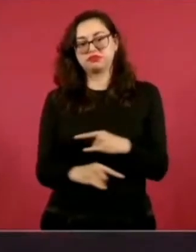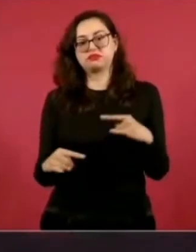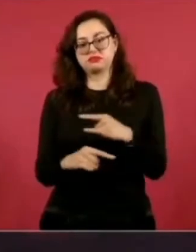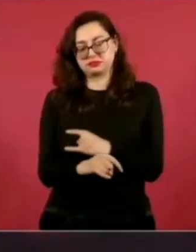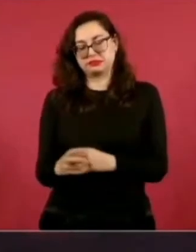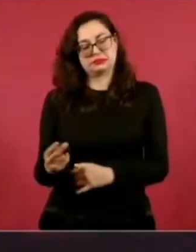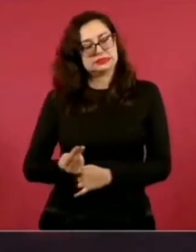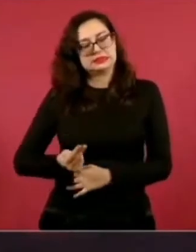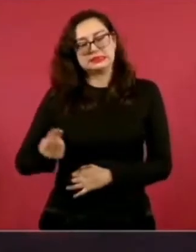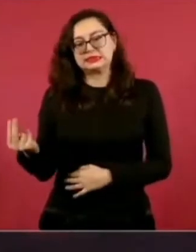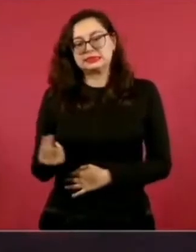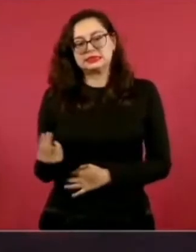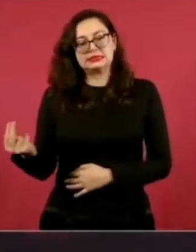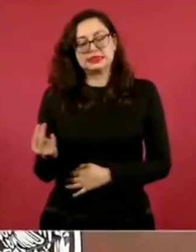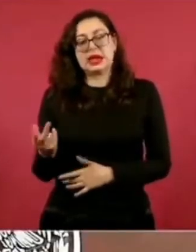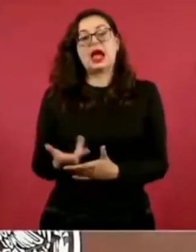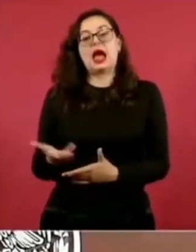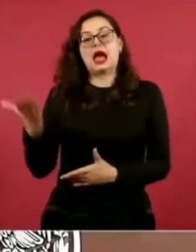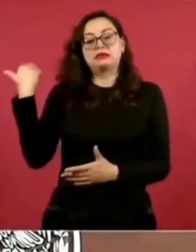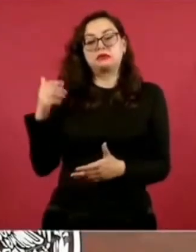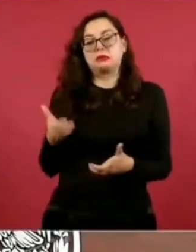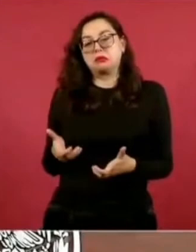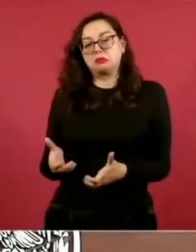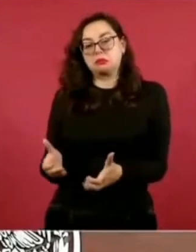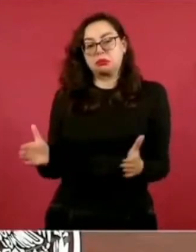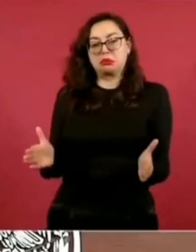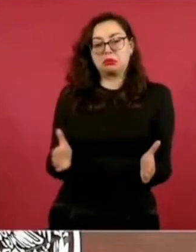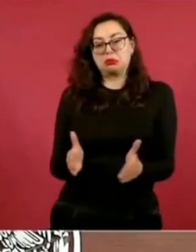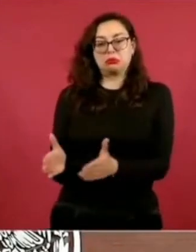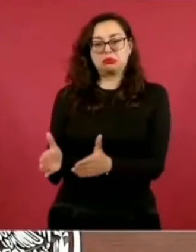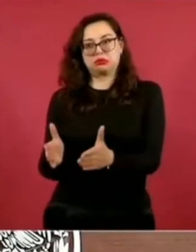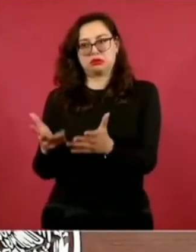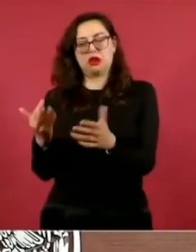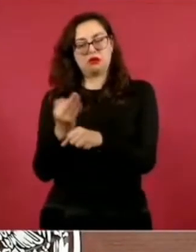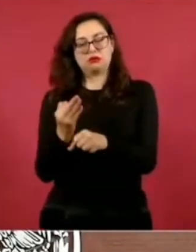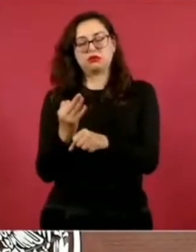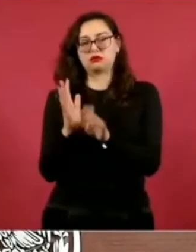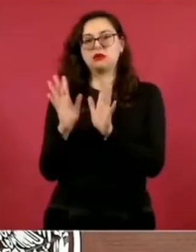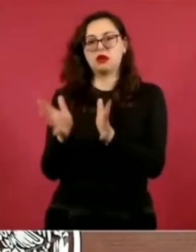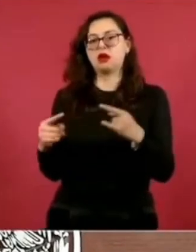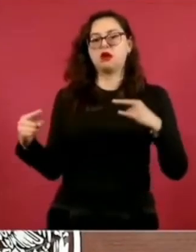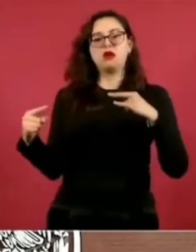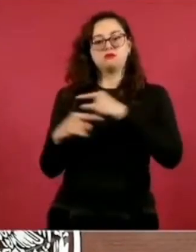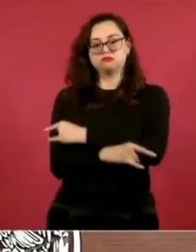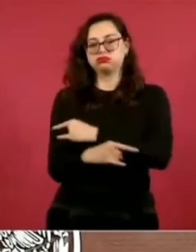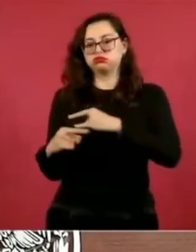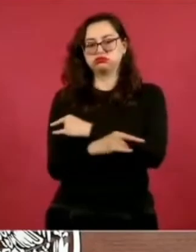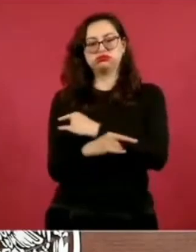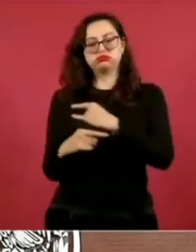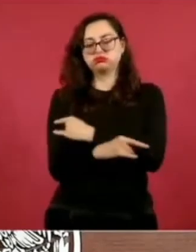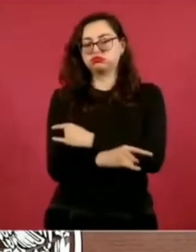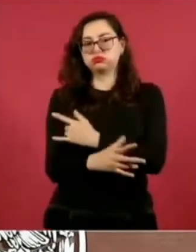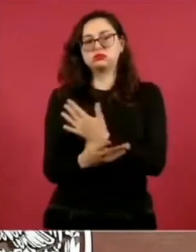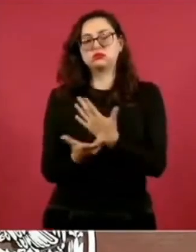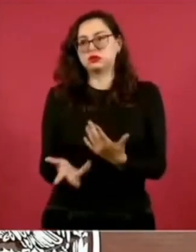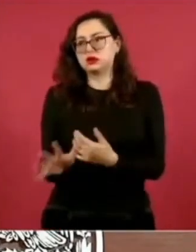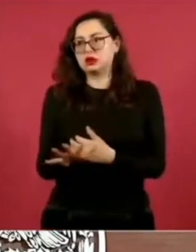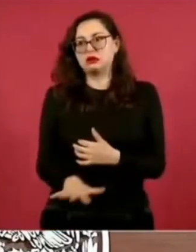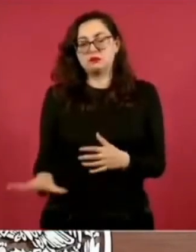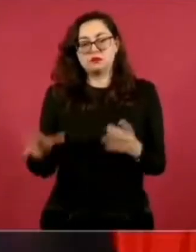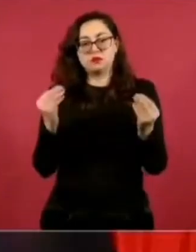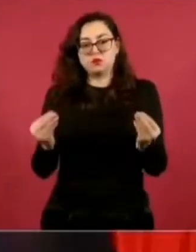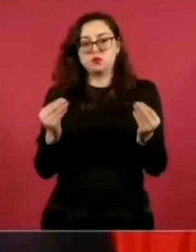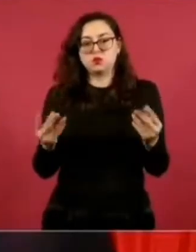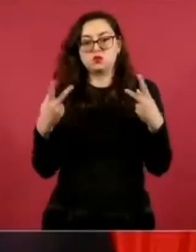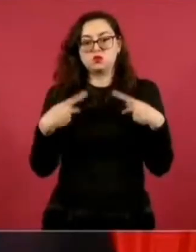un camino así, que además es una zona muy poblada,